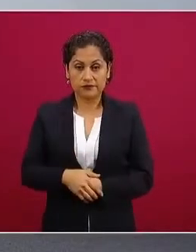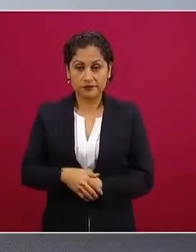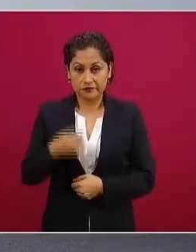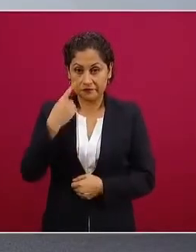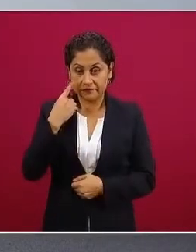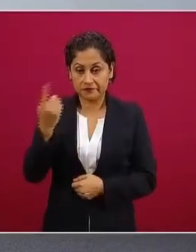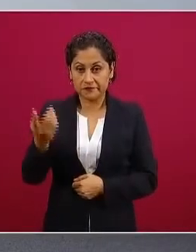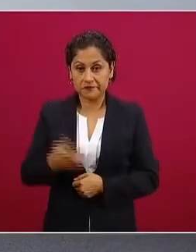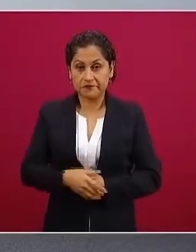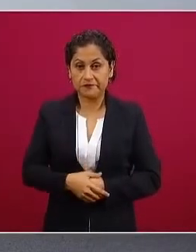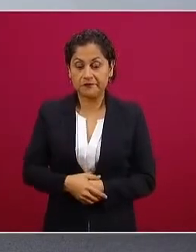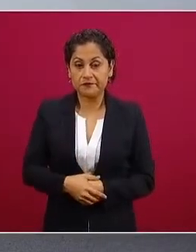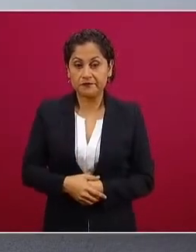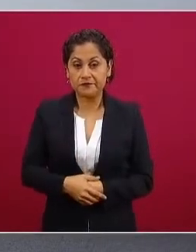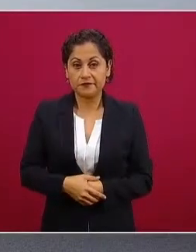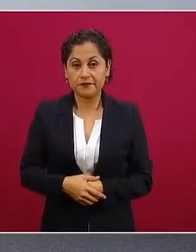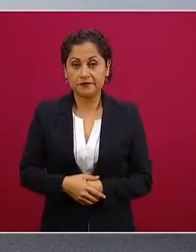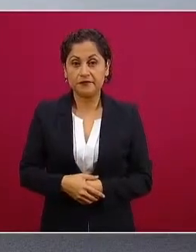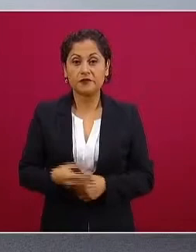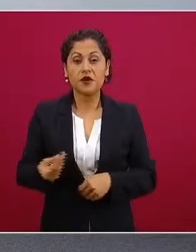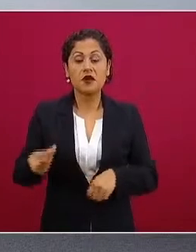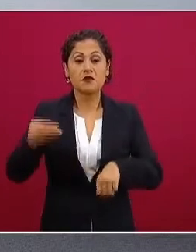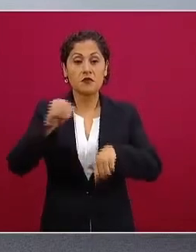y pintados de azul